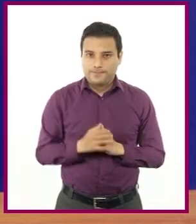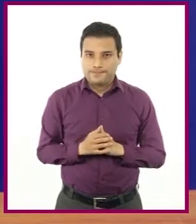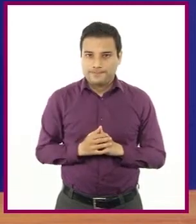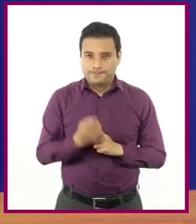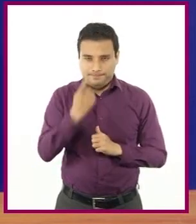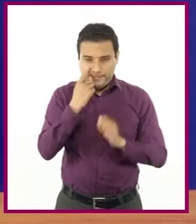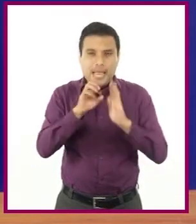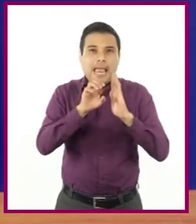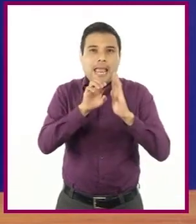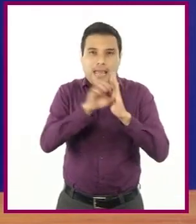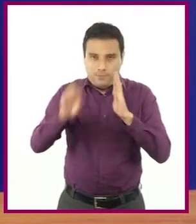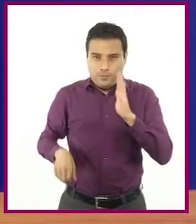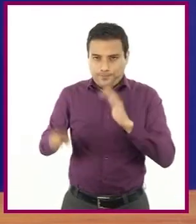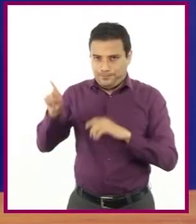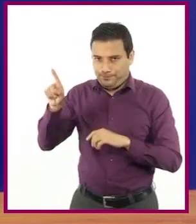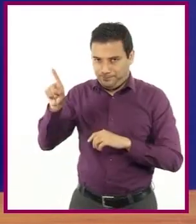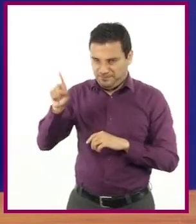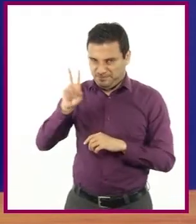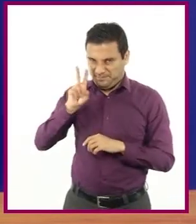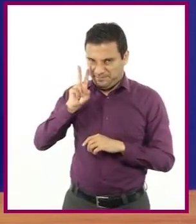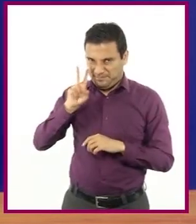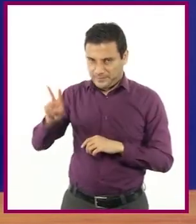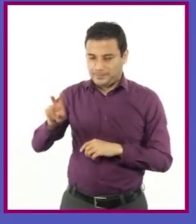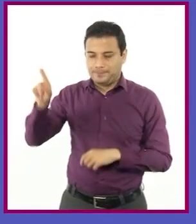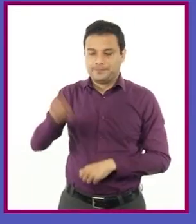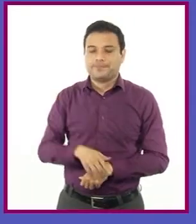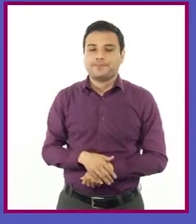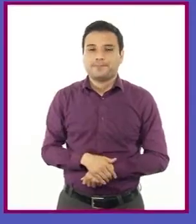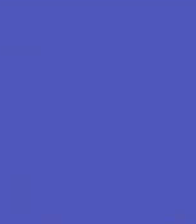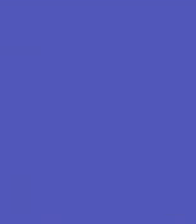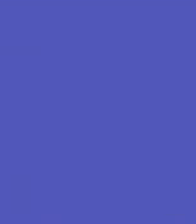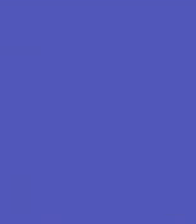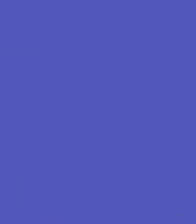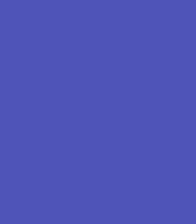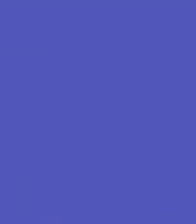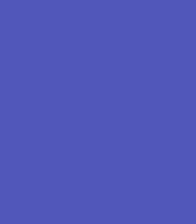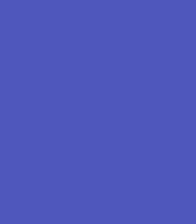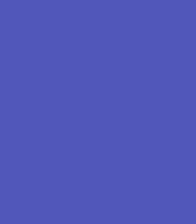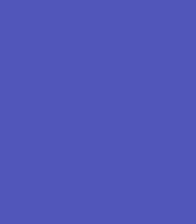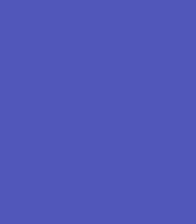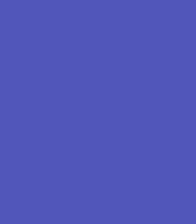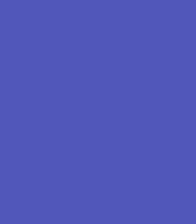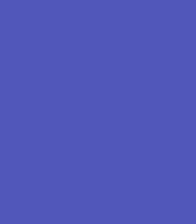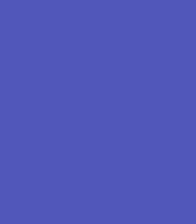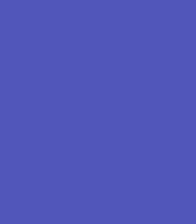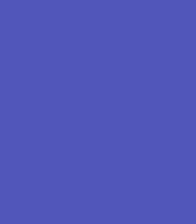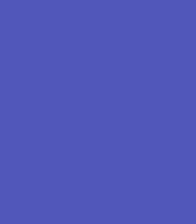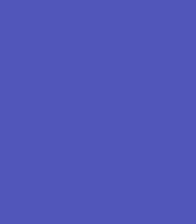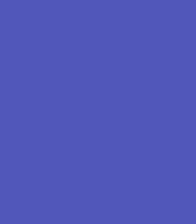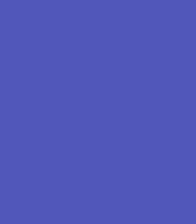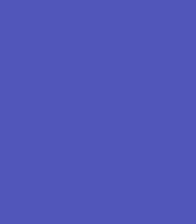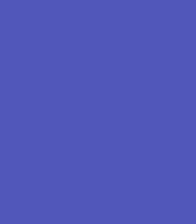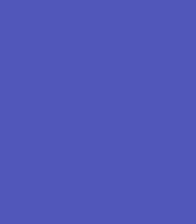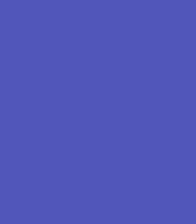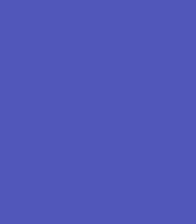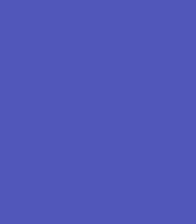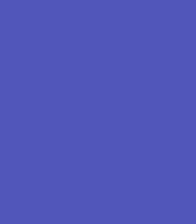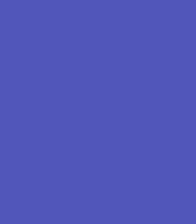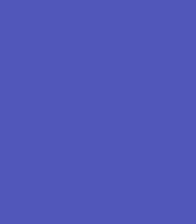sucede en esta regla, revisemos cómo continúa. Esto se hace en dos pasos. Paso uno.